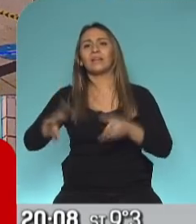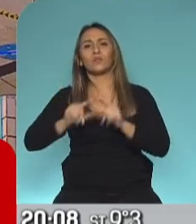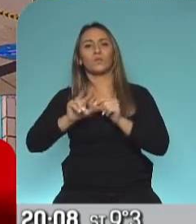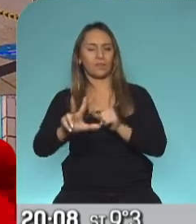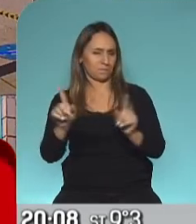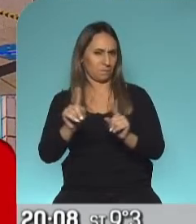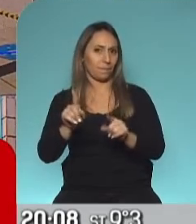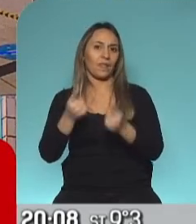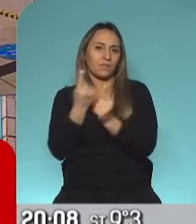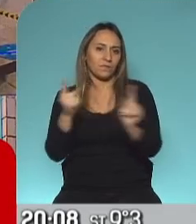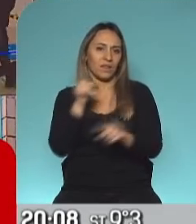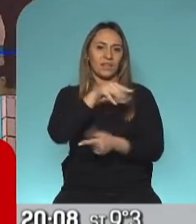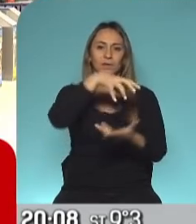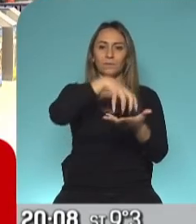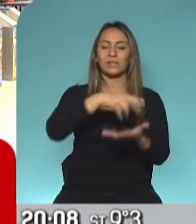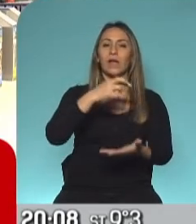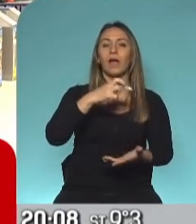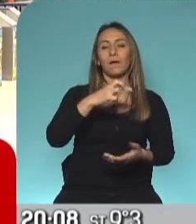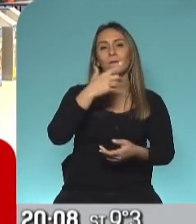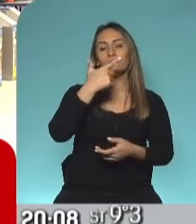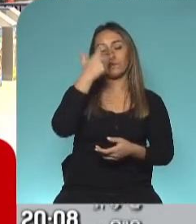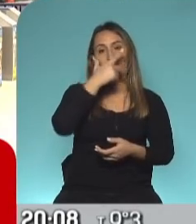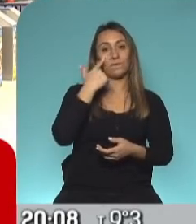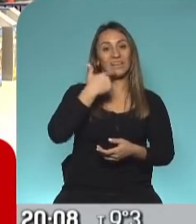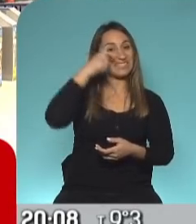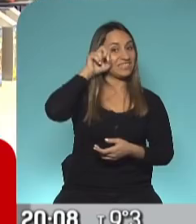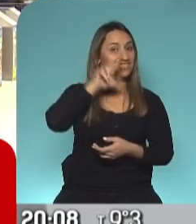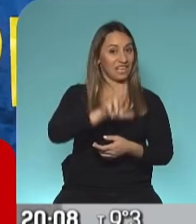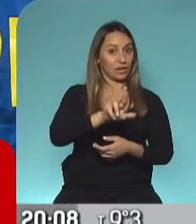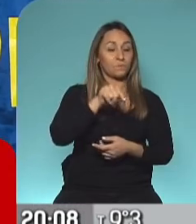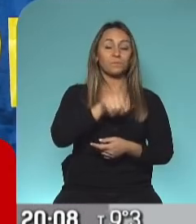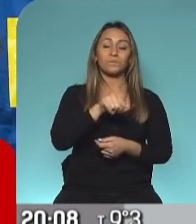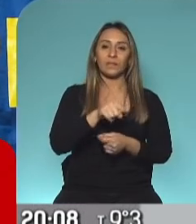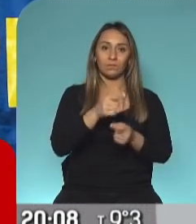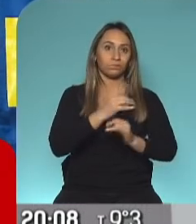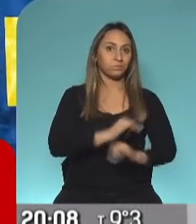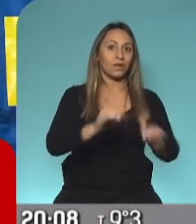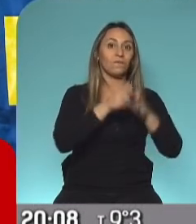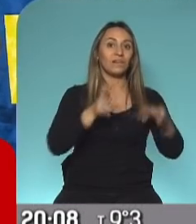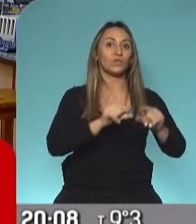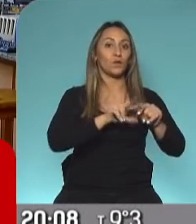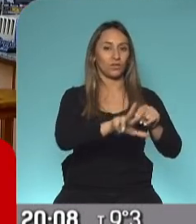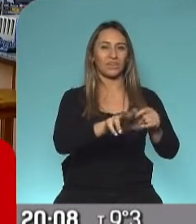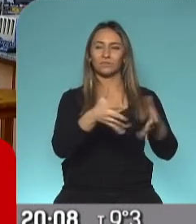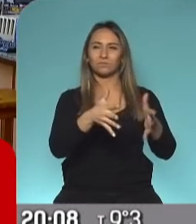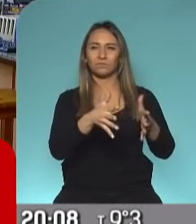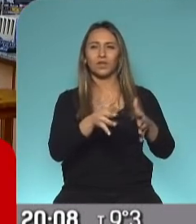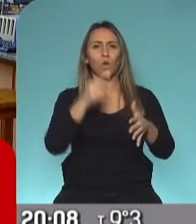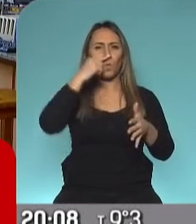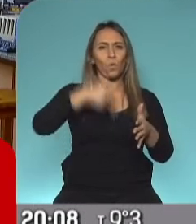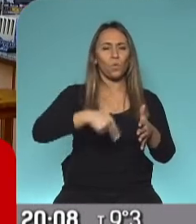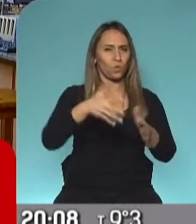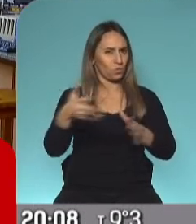ocurrió con Pfizer y con Moderna ahora, sino que ya iniciaron la fase 3 a mediados de junio